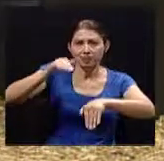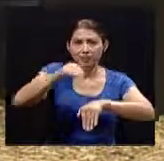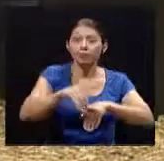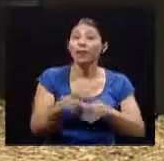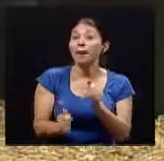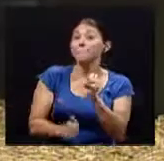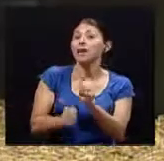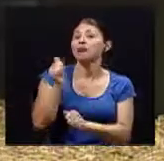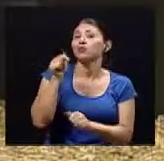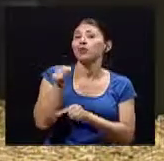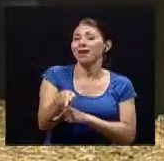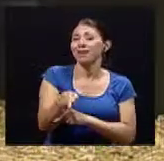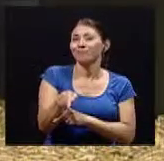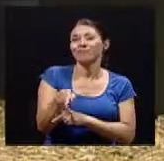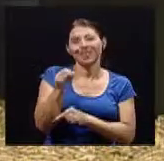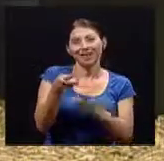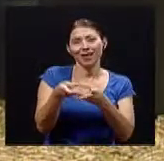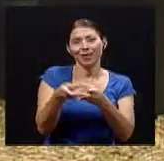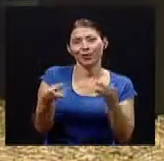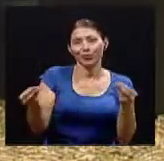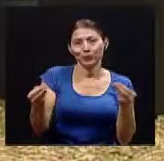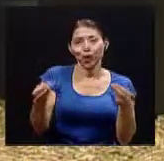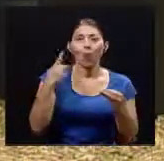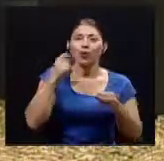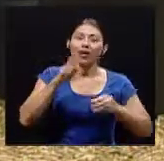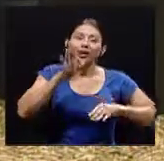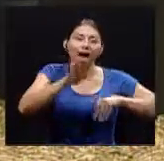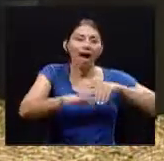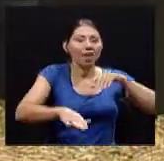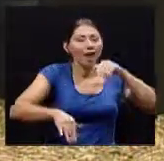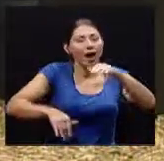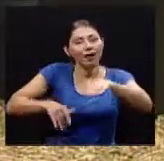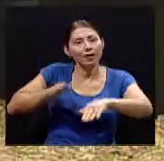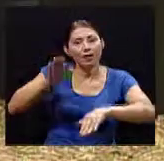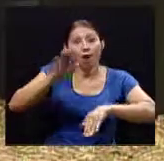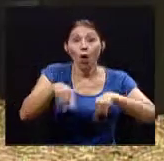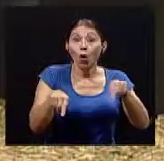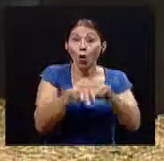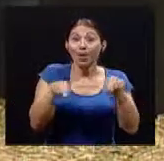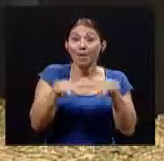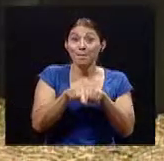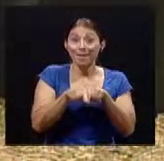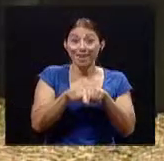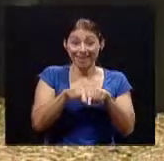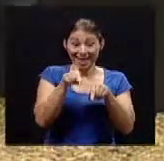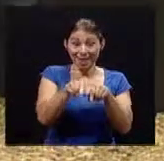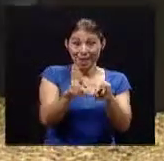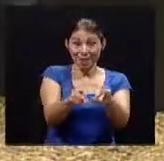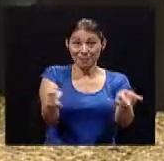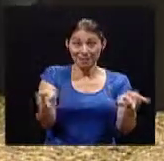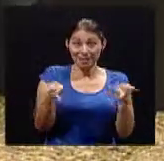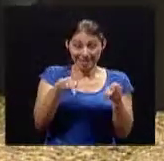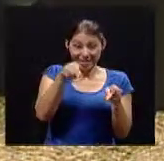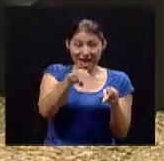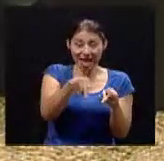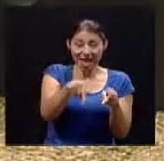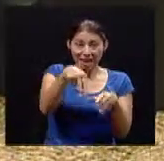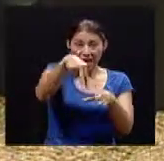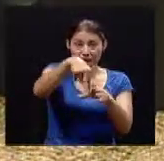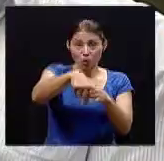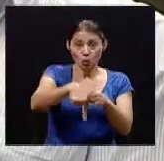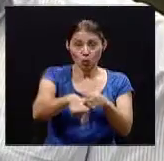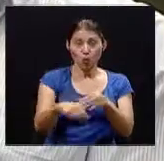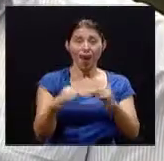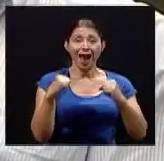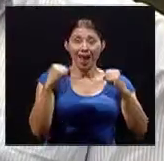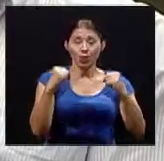solución porque el nadar el hacer incluso aeróbicos dentro del agua es una opción muy buena porque no interfiere